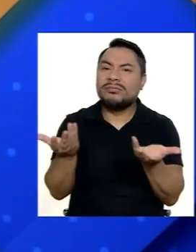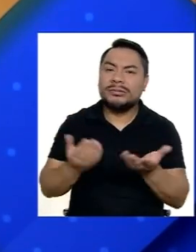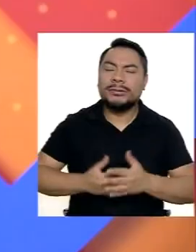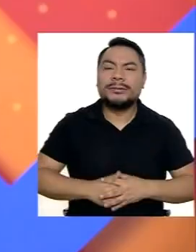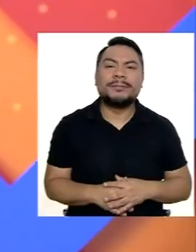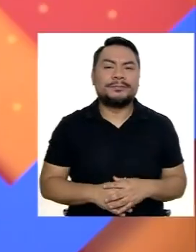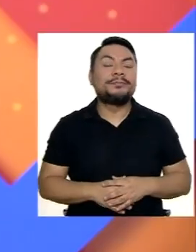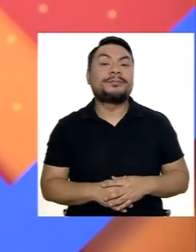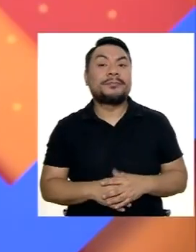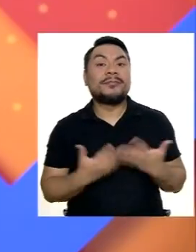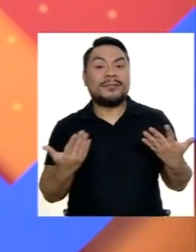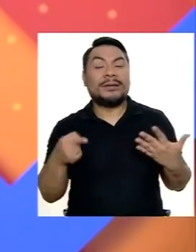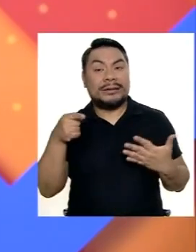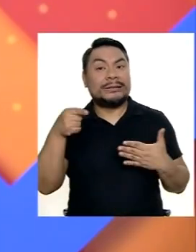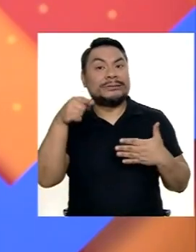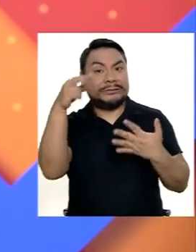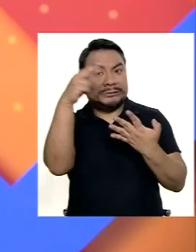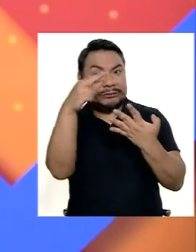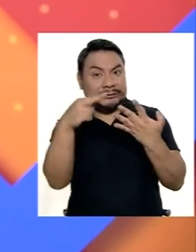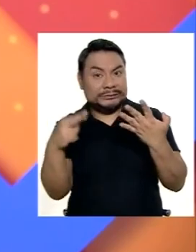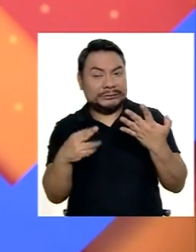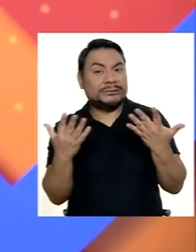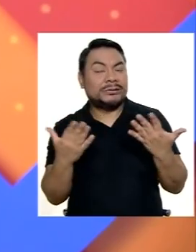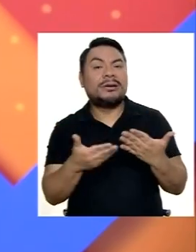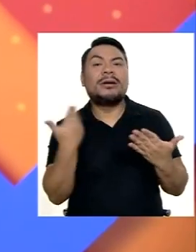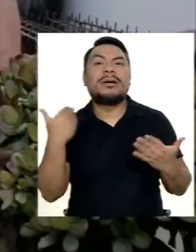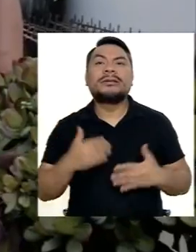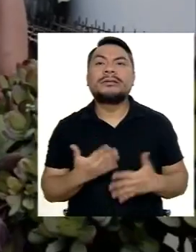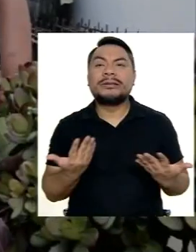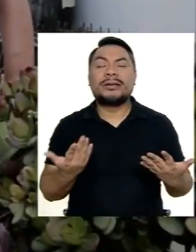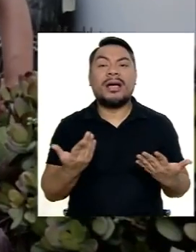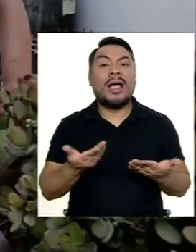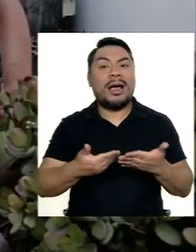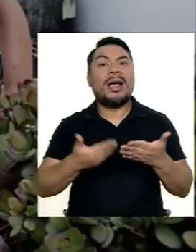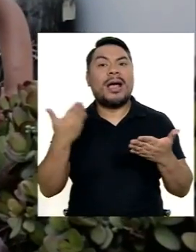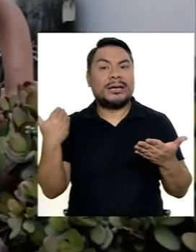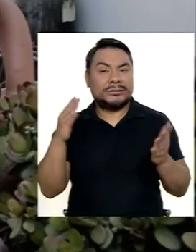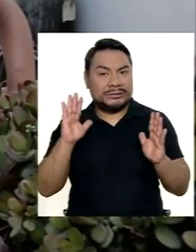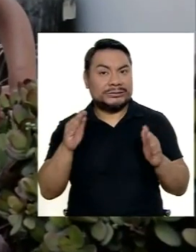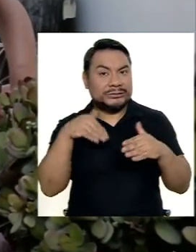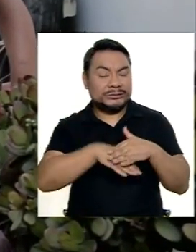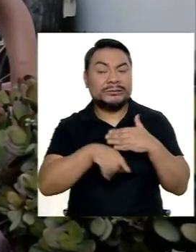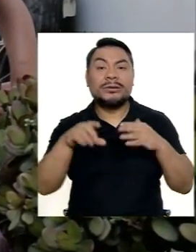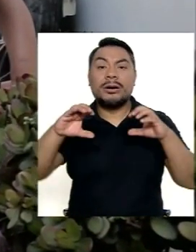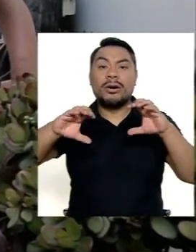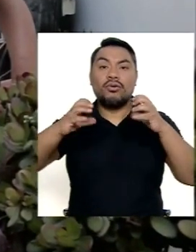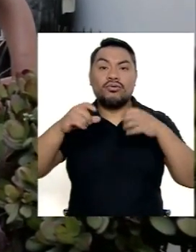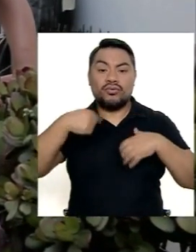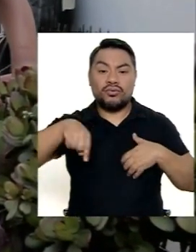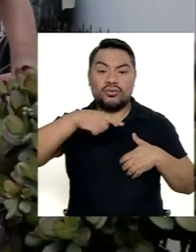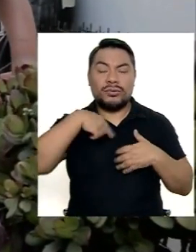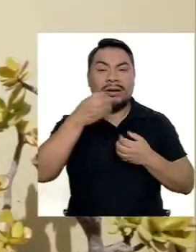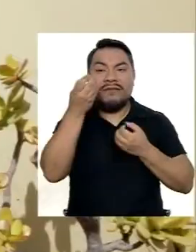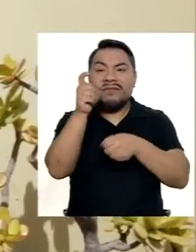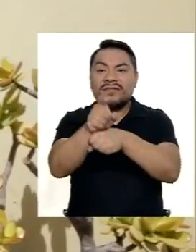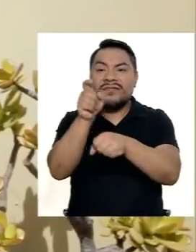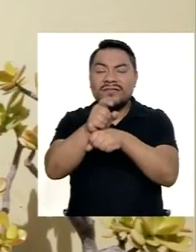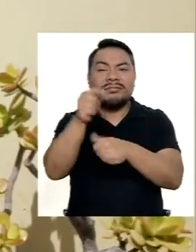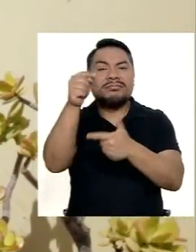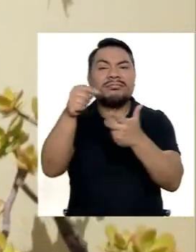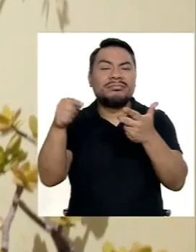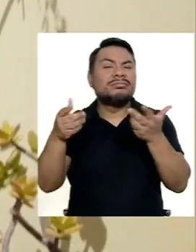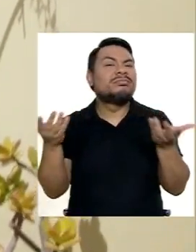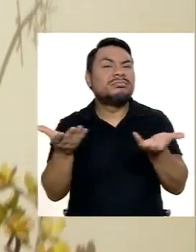Sí Dentro de los requisitos Antes de Antes de Los cursos Que nosotros Brindamos Como ya lo